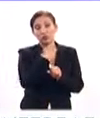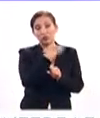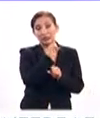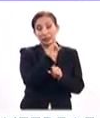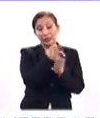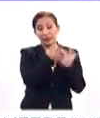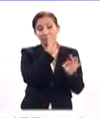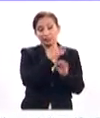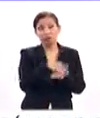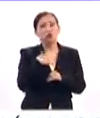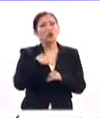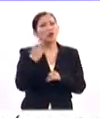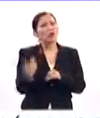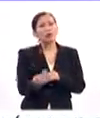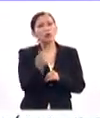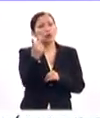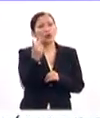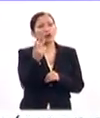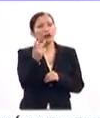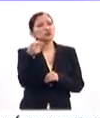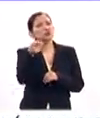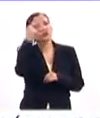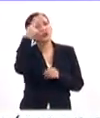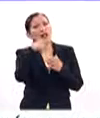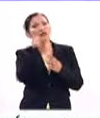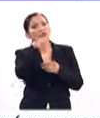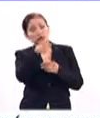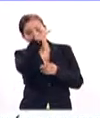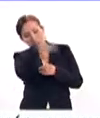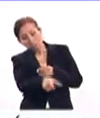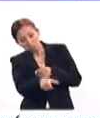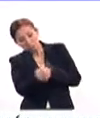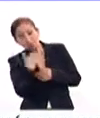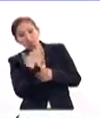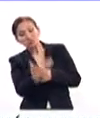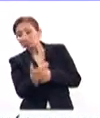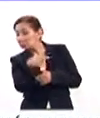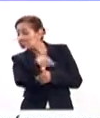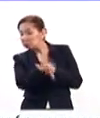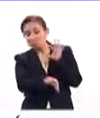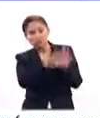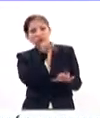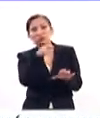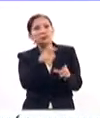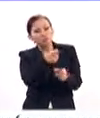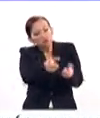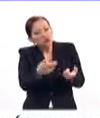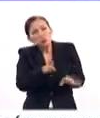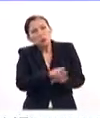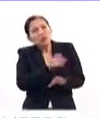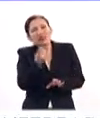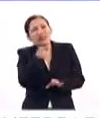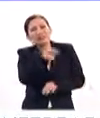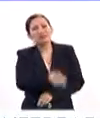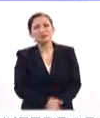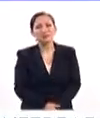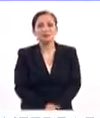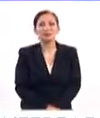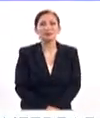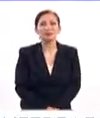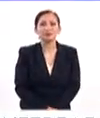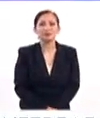60 fueron los seleccionados. Yo quisiera preguntarte, ¿qué crees que fue lo que tuviste tú que te hizo merecedor de esta beca?